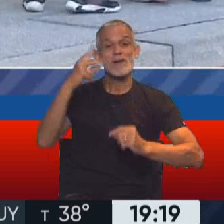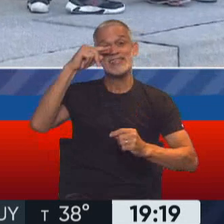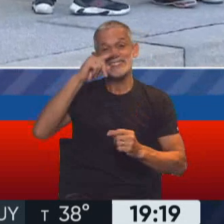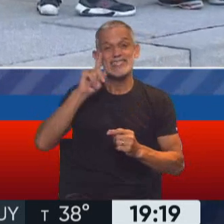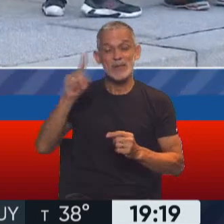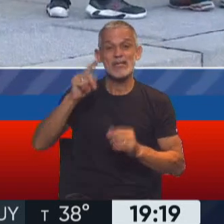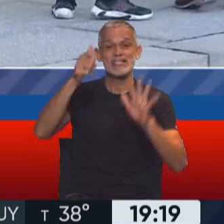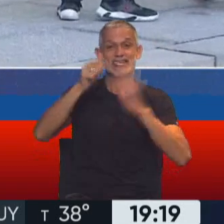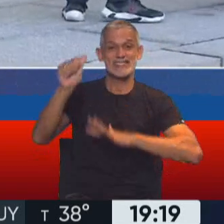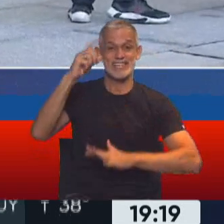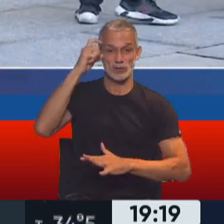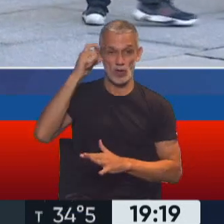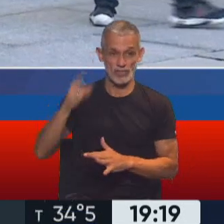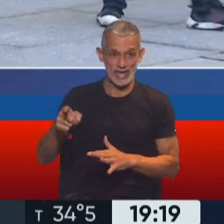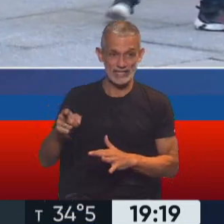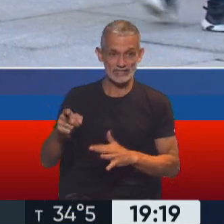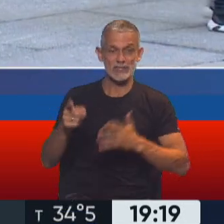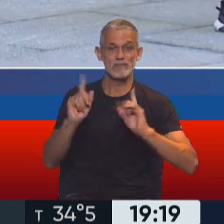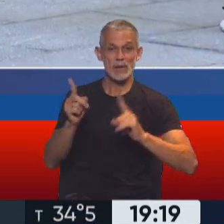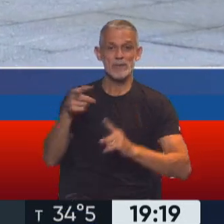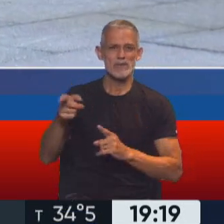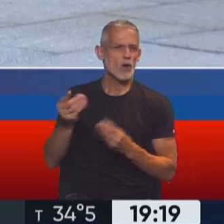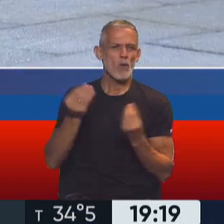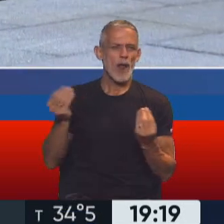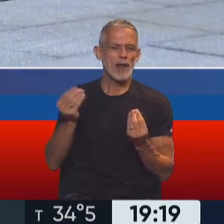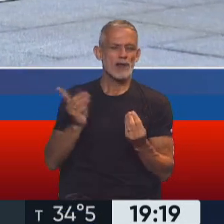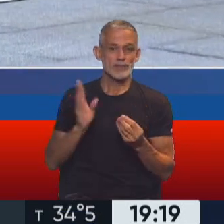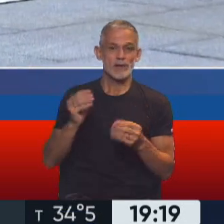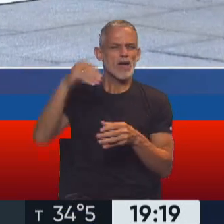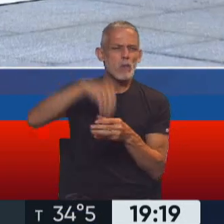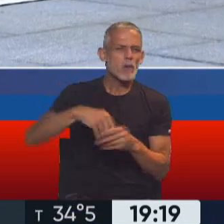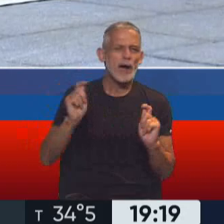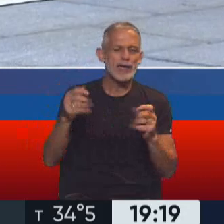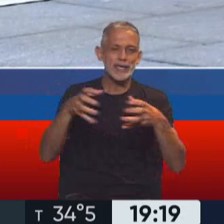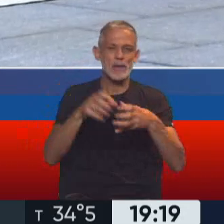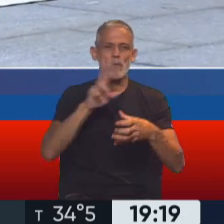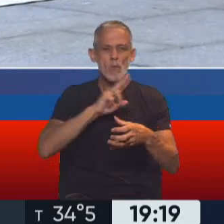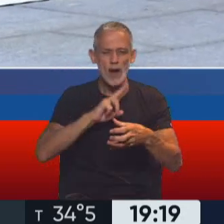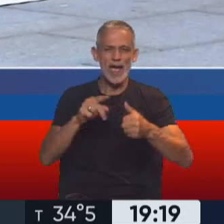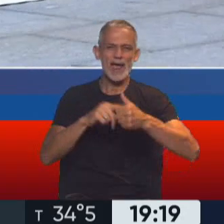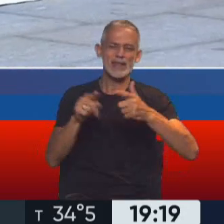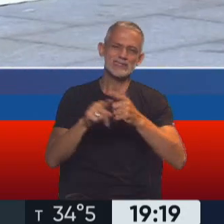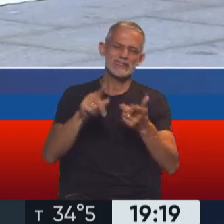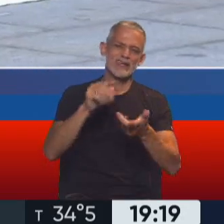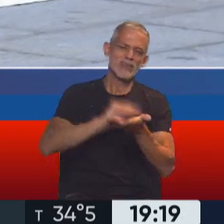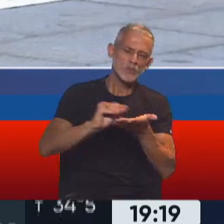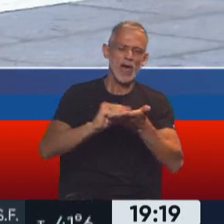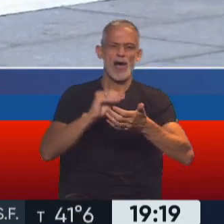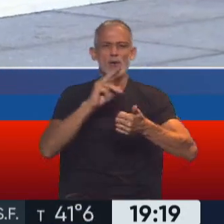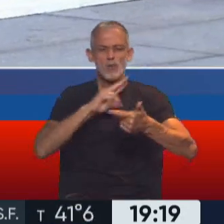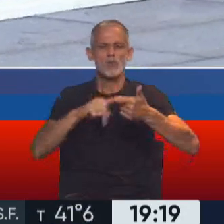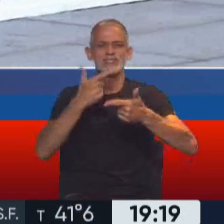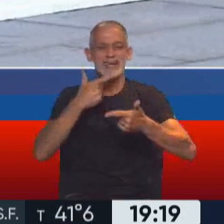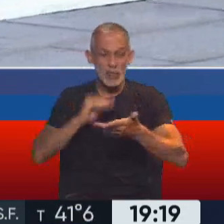.610, como les decía al principio, con la participación de mujeres, legisladoras, diputadas,